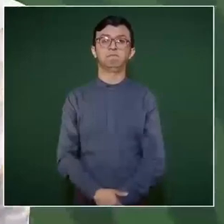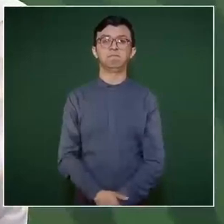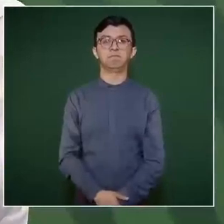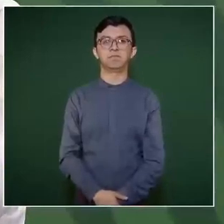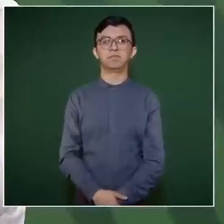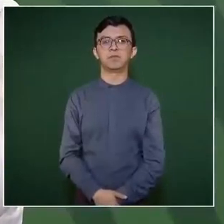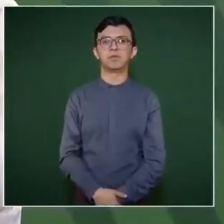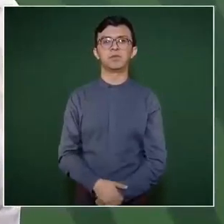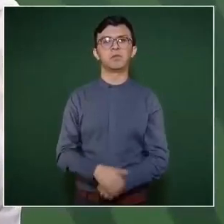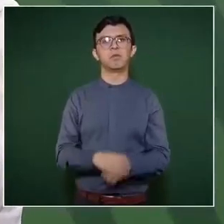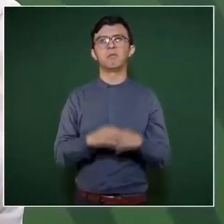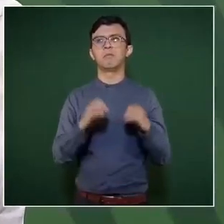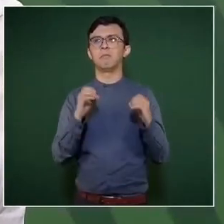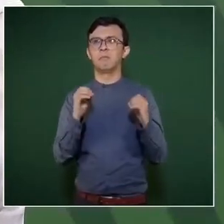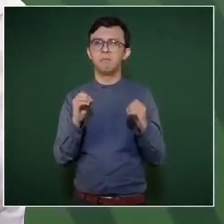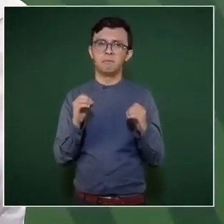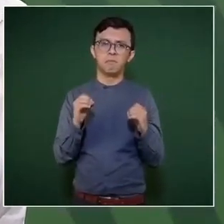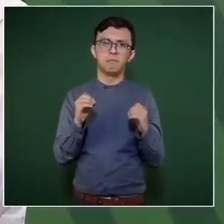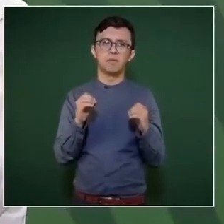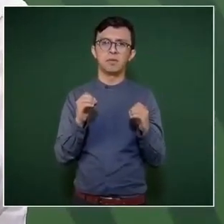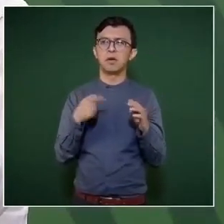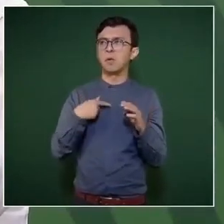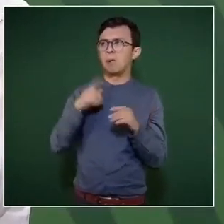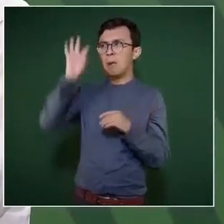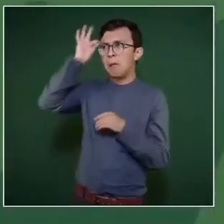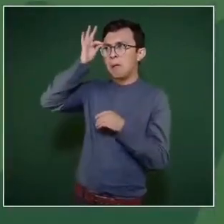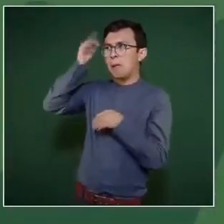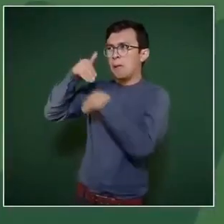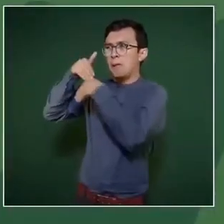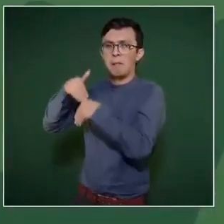de ser achichincle,